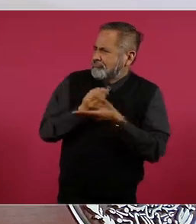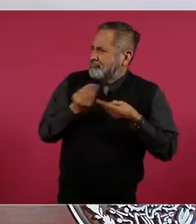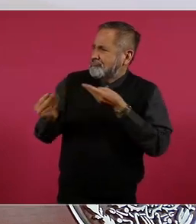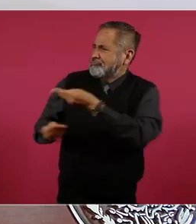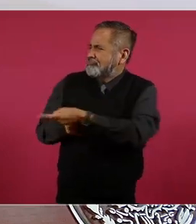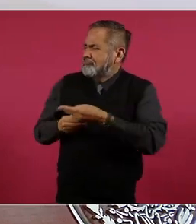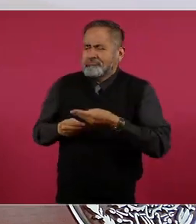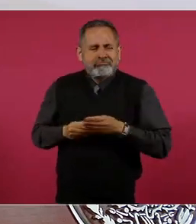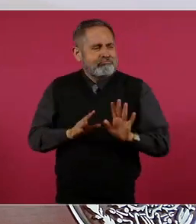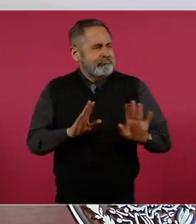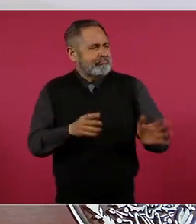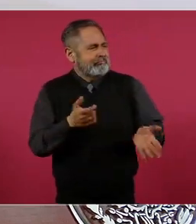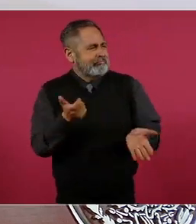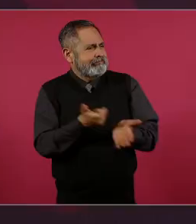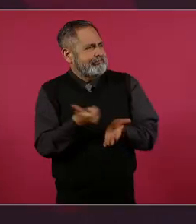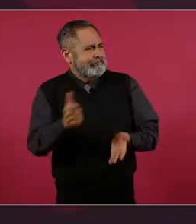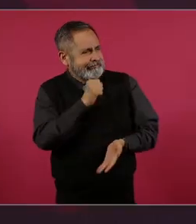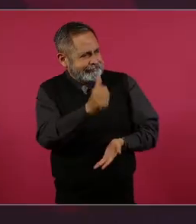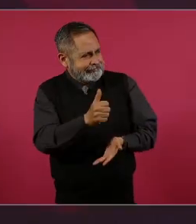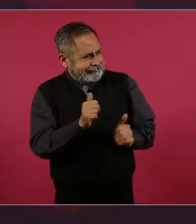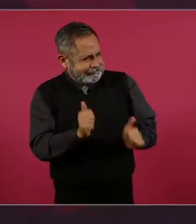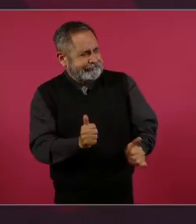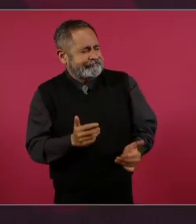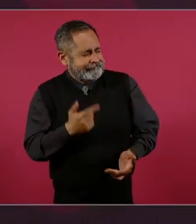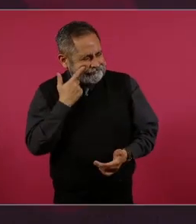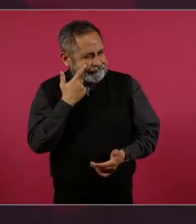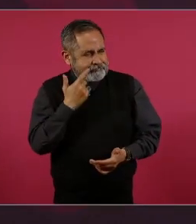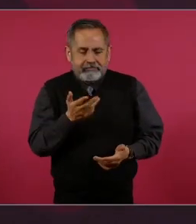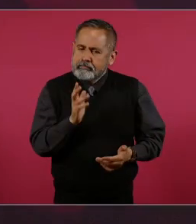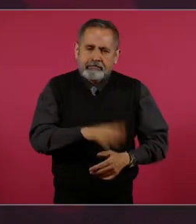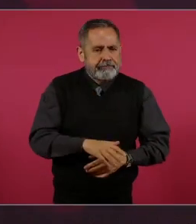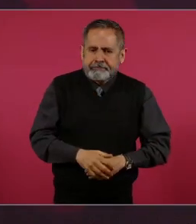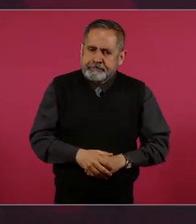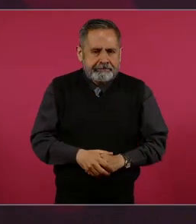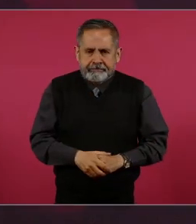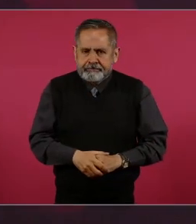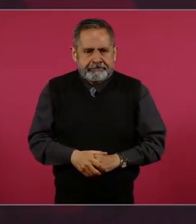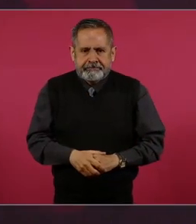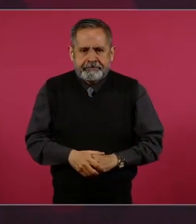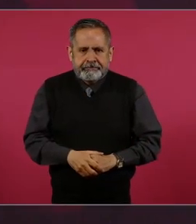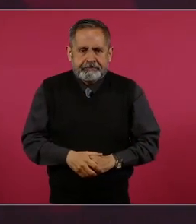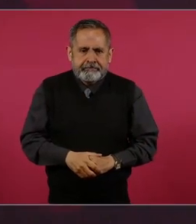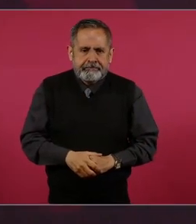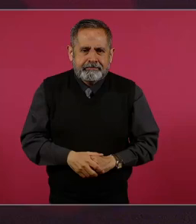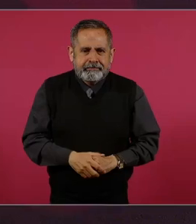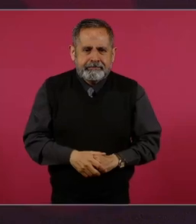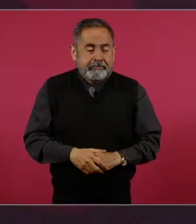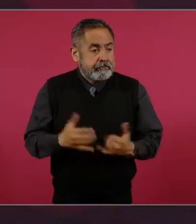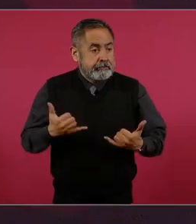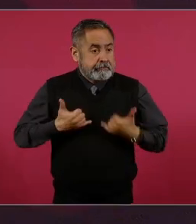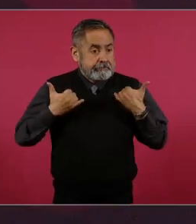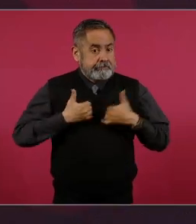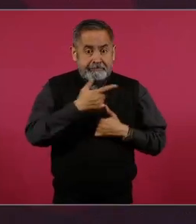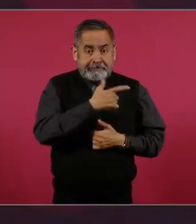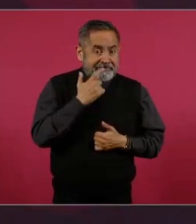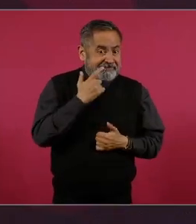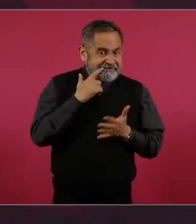audaces,